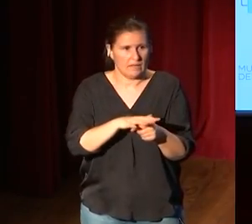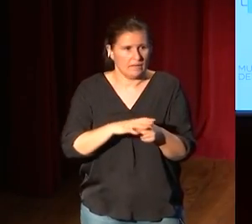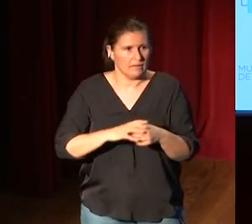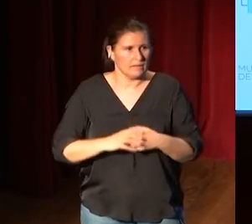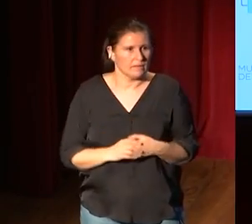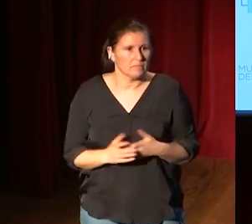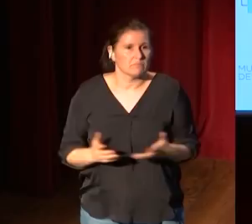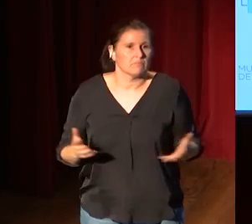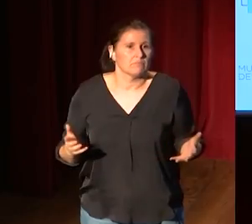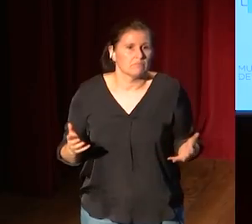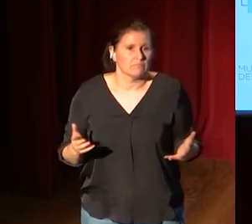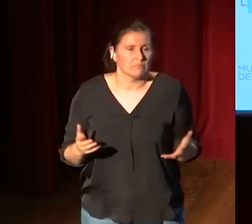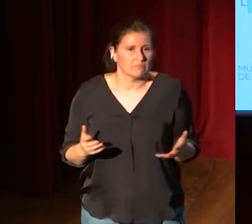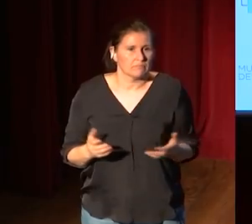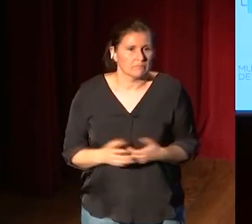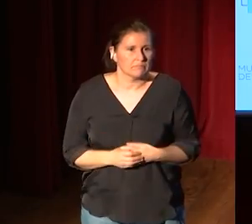bueno vaya